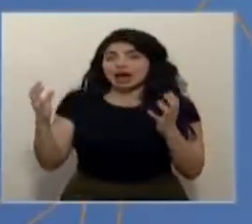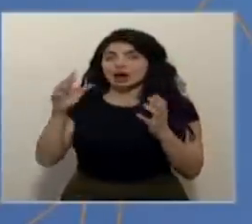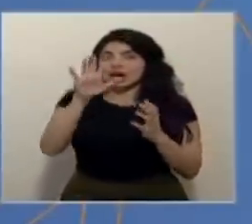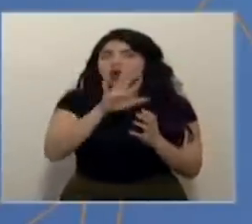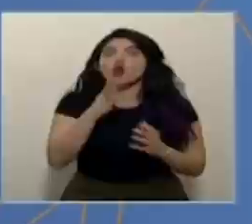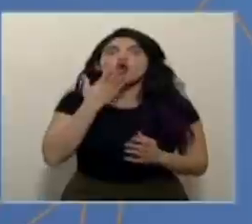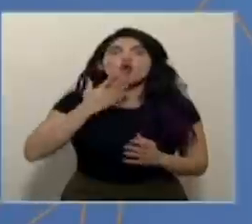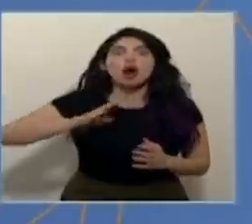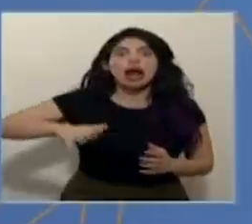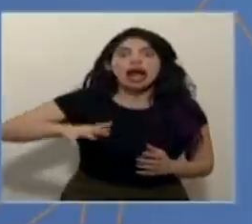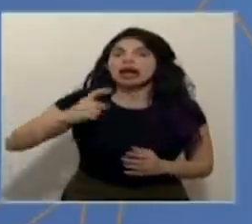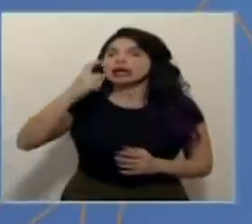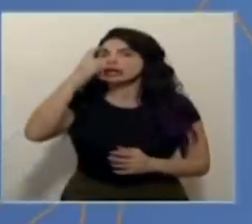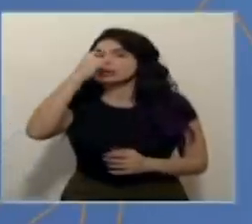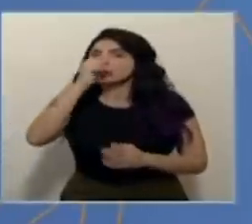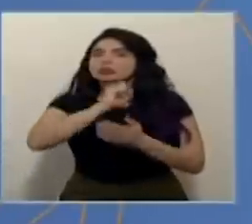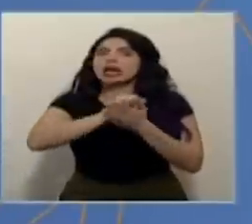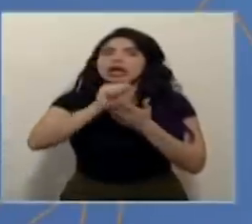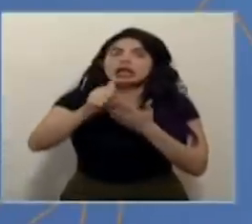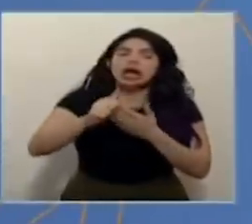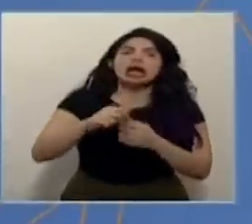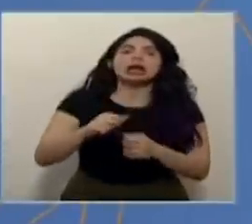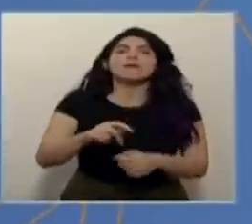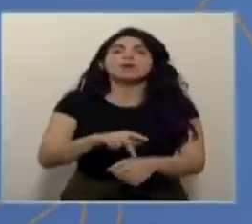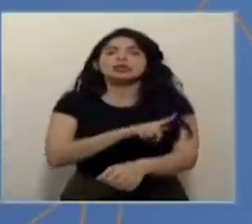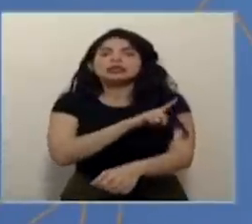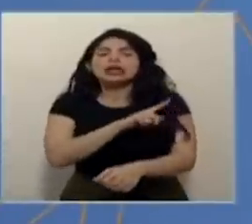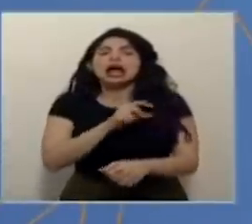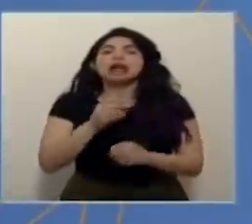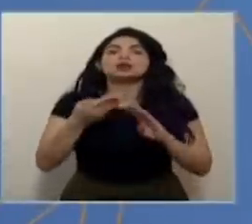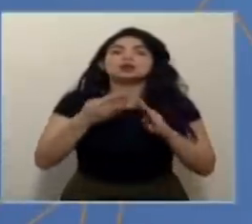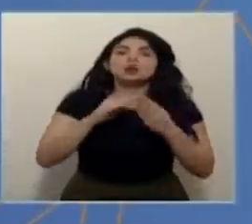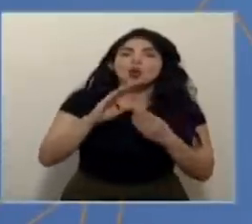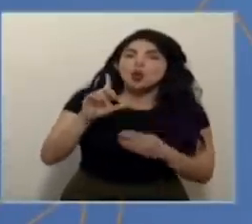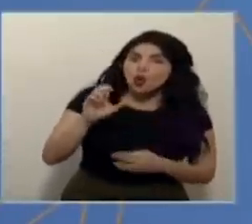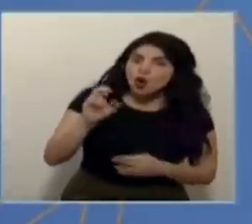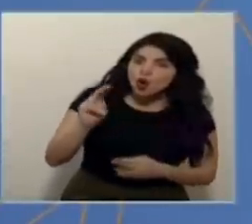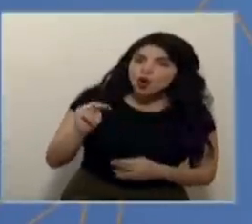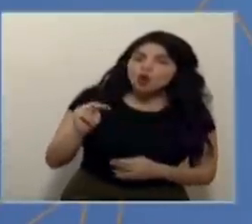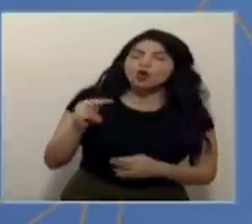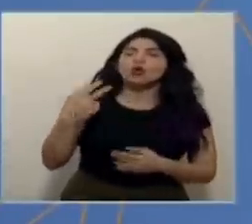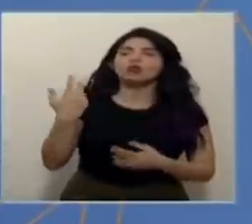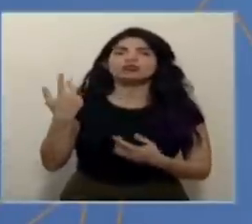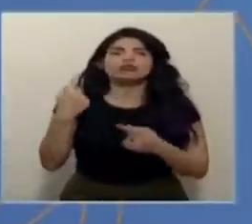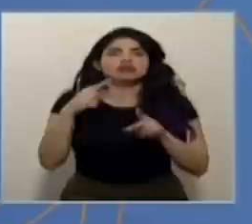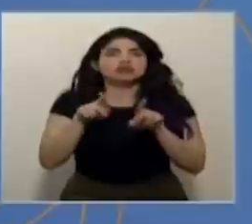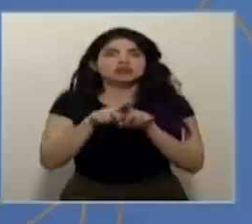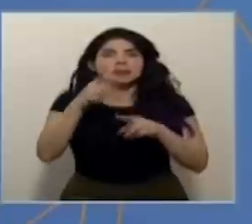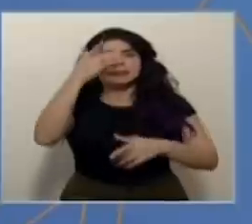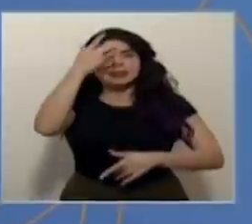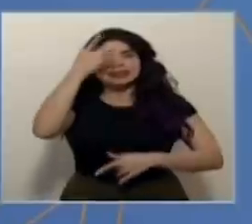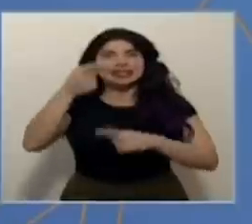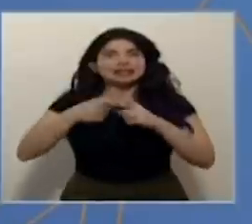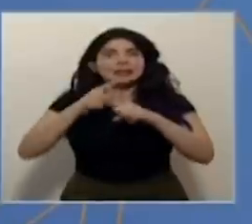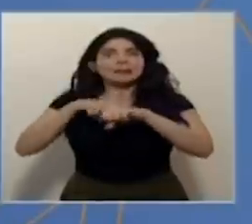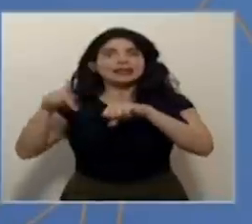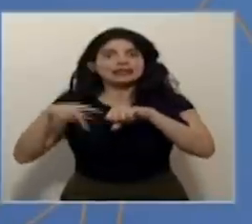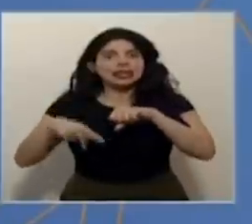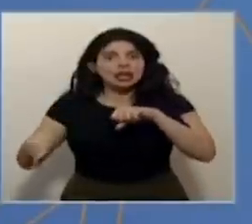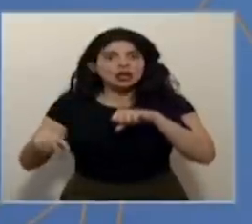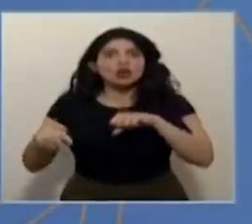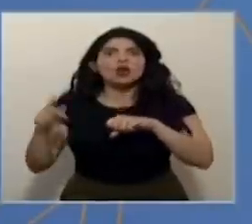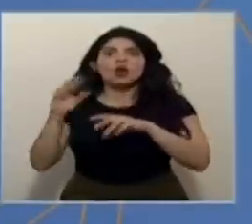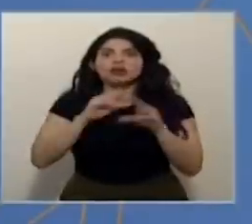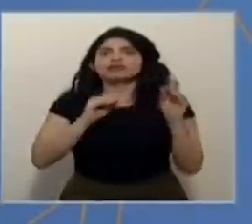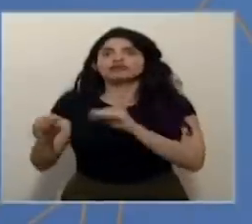alerta naranja. Escazú, Santana, Puriscal, Ciudad Colón. Inclusive, hay pacientes de Pérez Celedón que en algunos momentos se